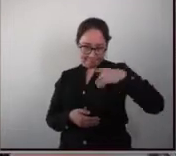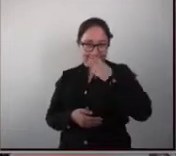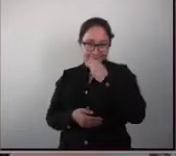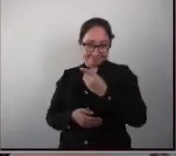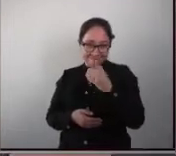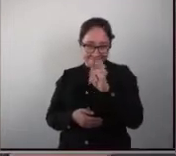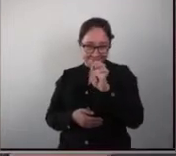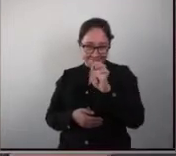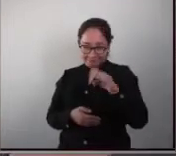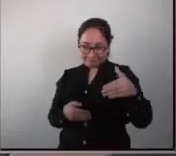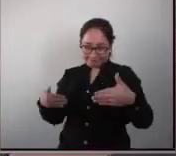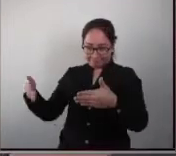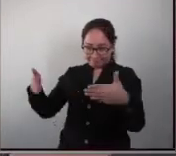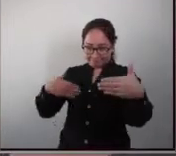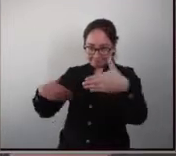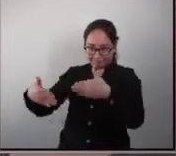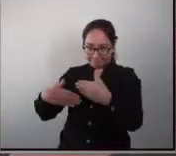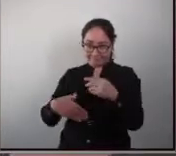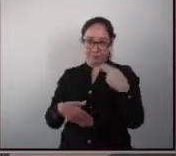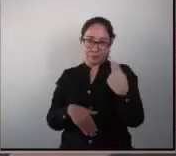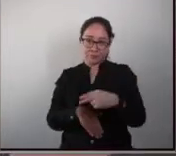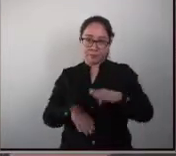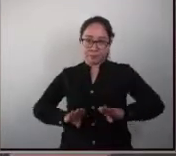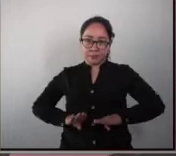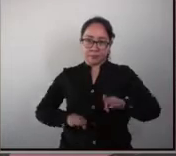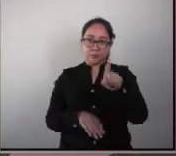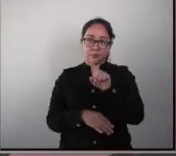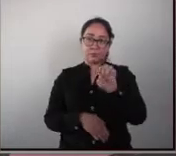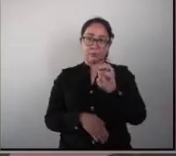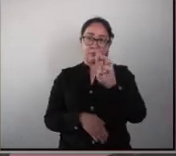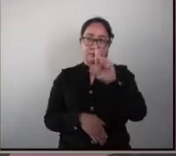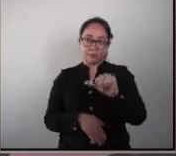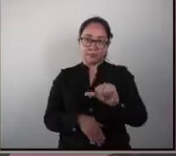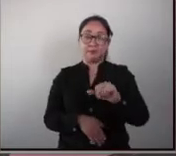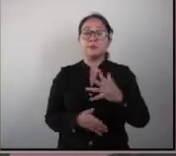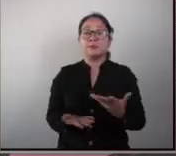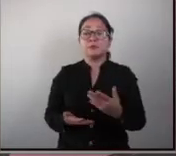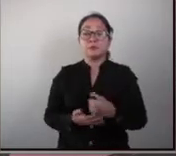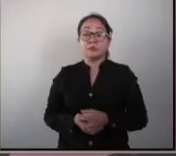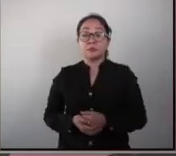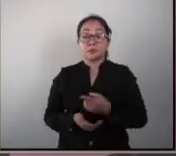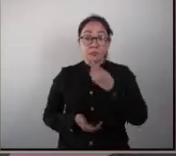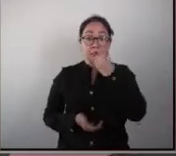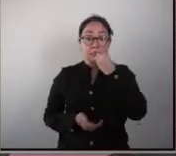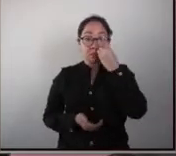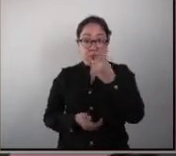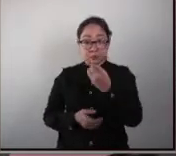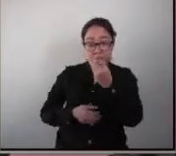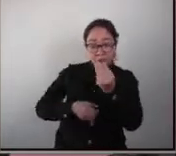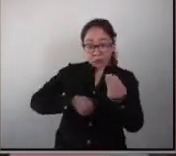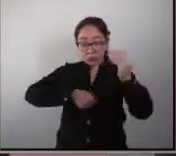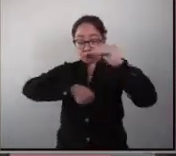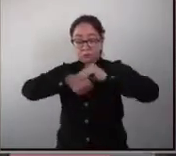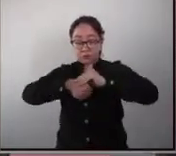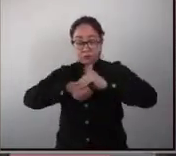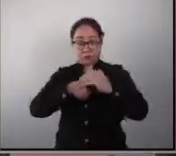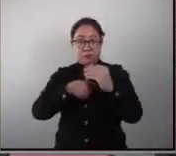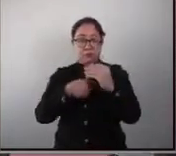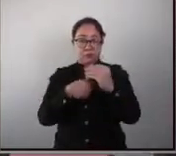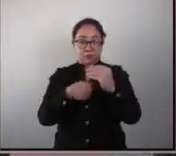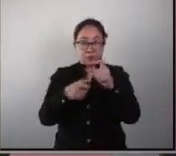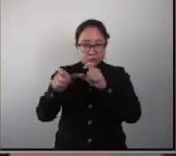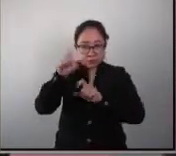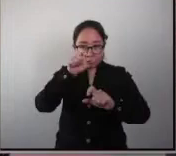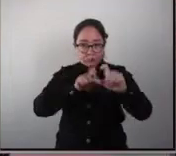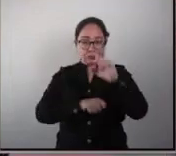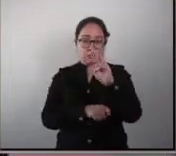del pez cebra en donde les decía yo que metemos el insulto que es el valproato en